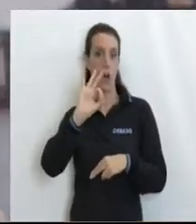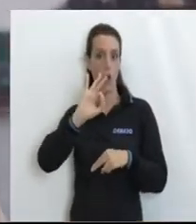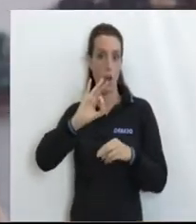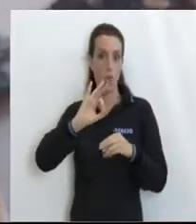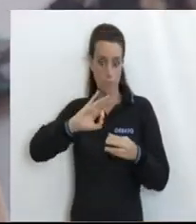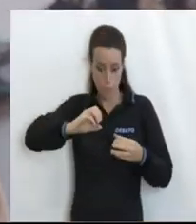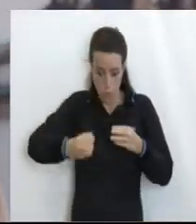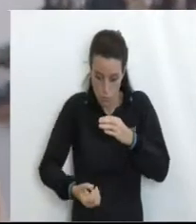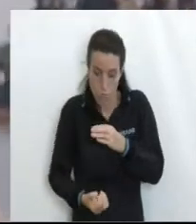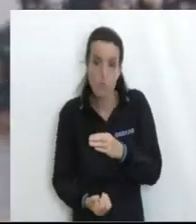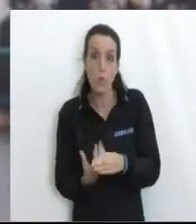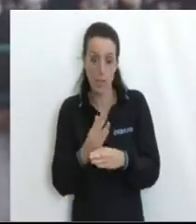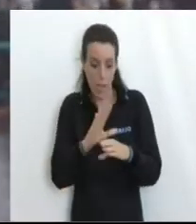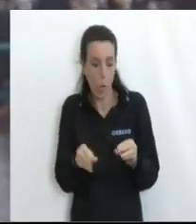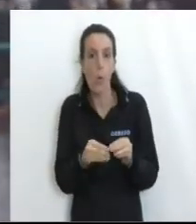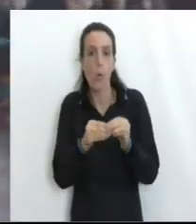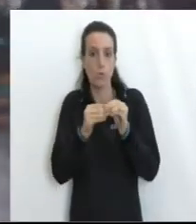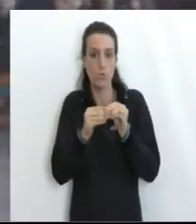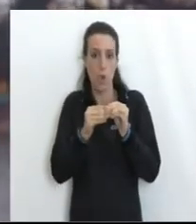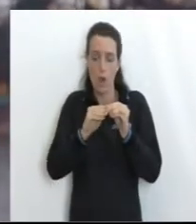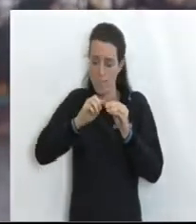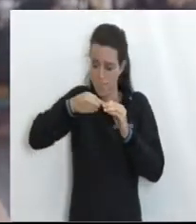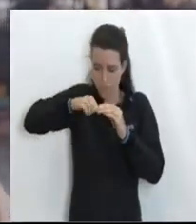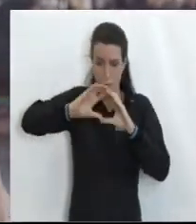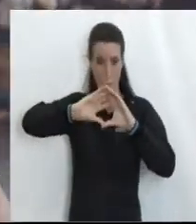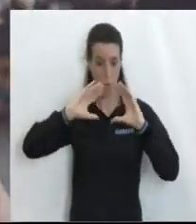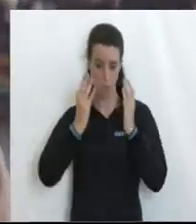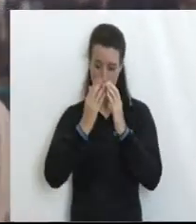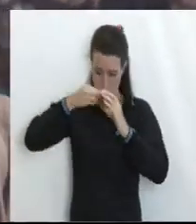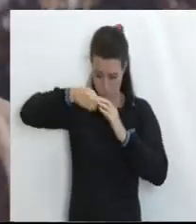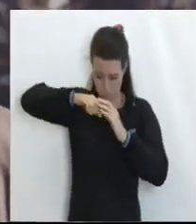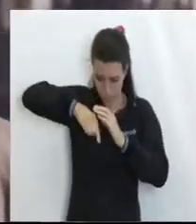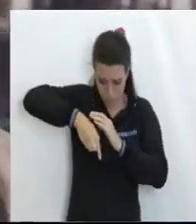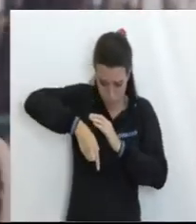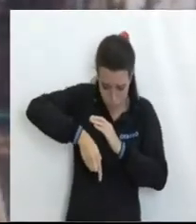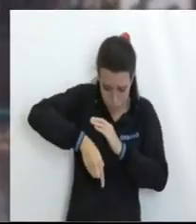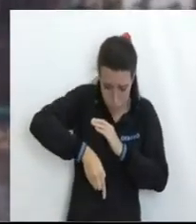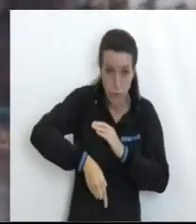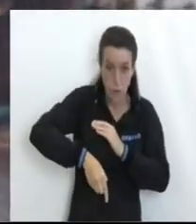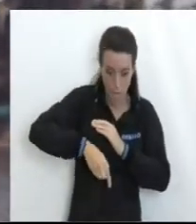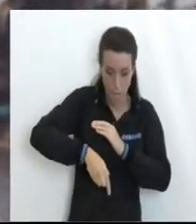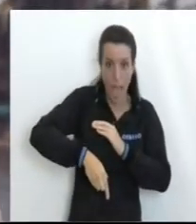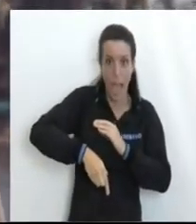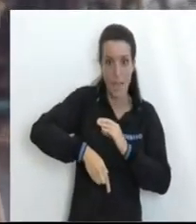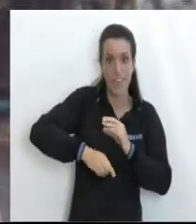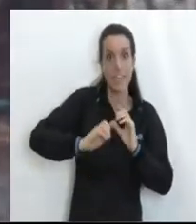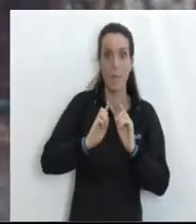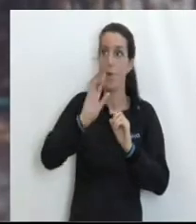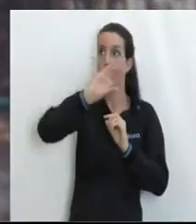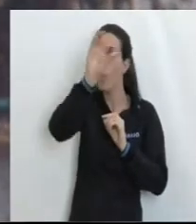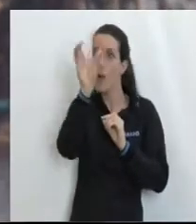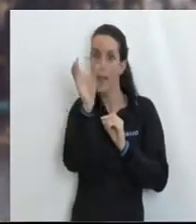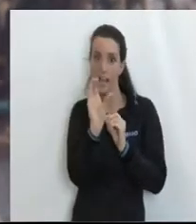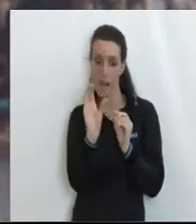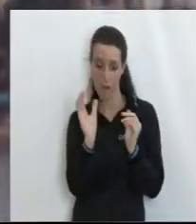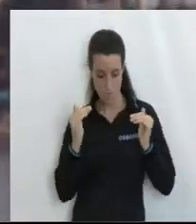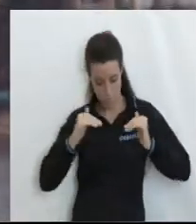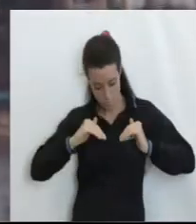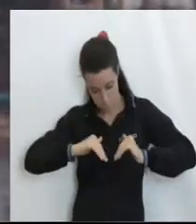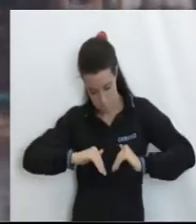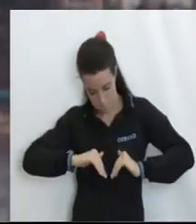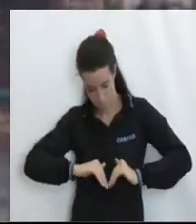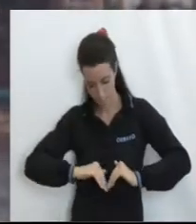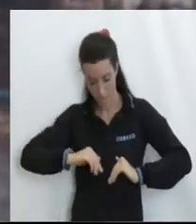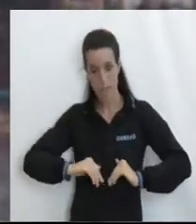vinculado a grandes profundidades de la tierra Y básicamente a las cuencas sedimentarias Es ahí